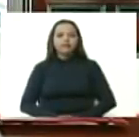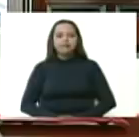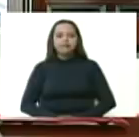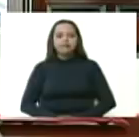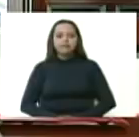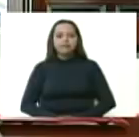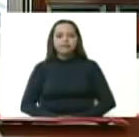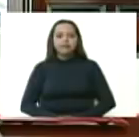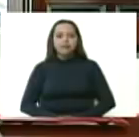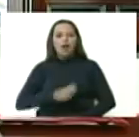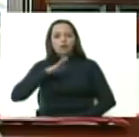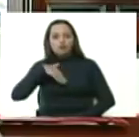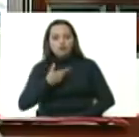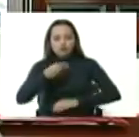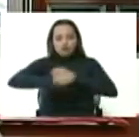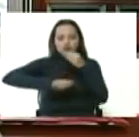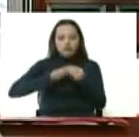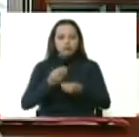para producir